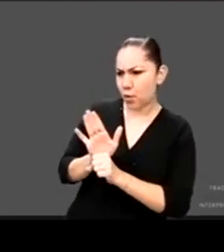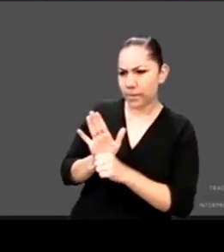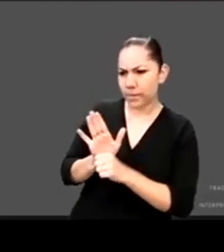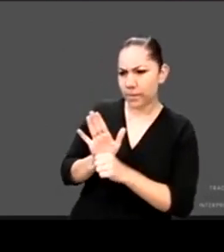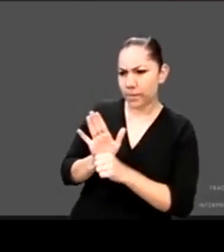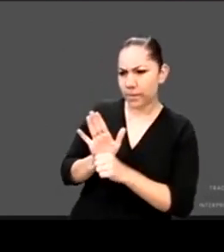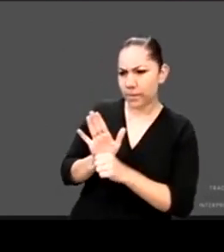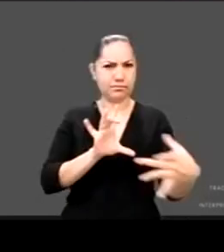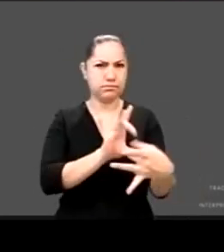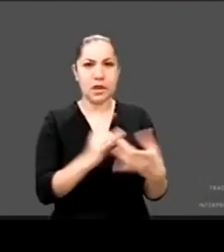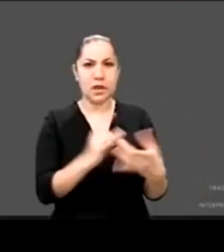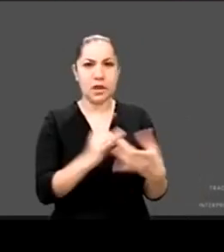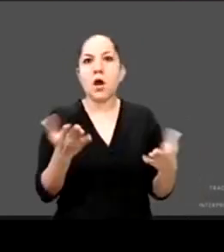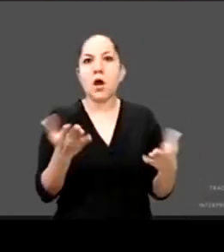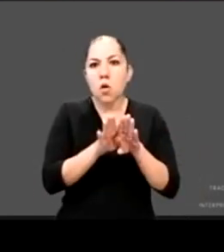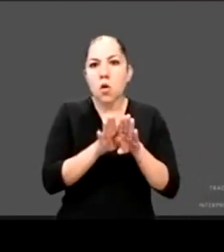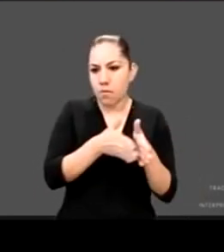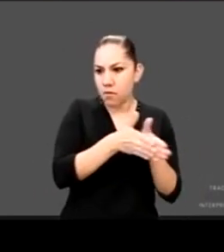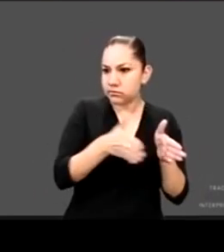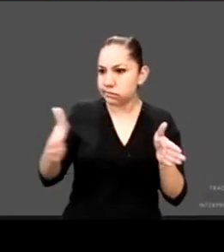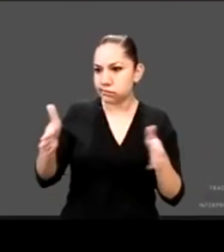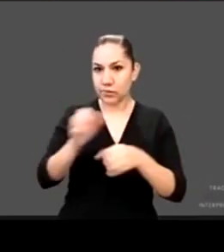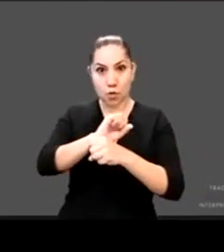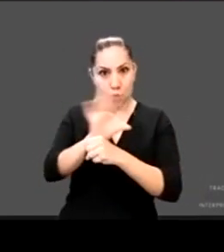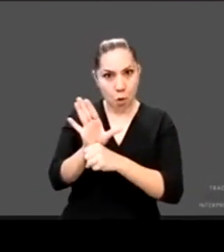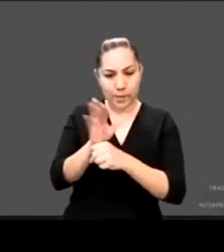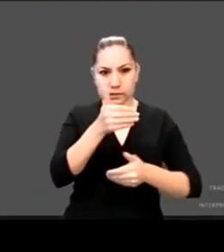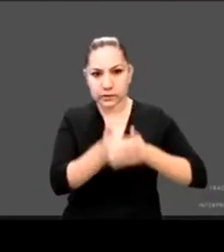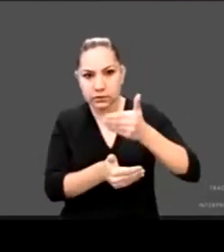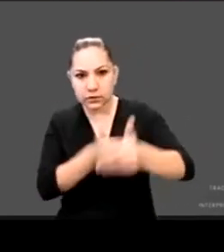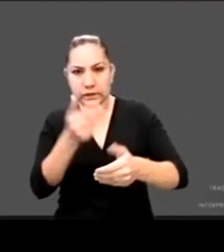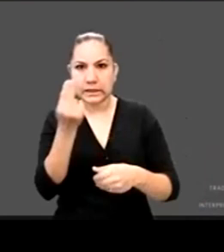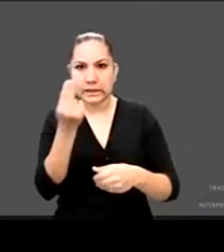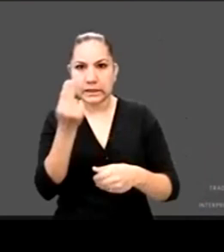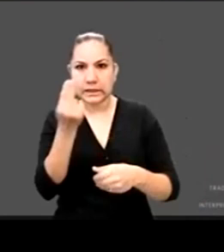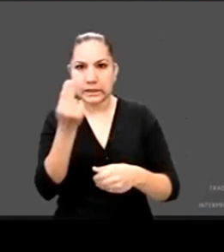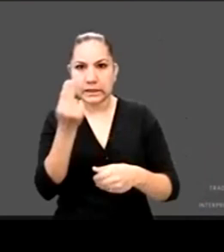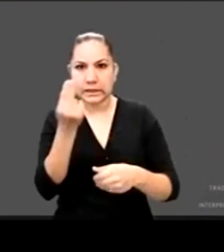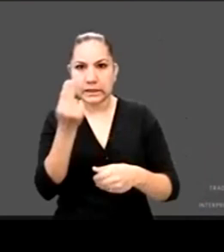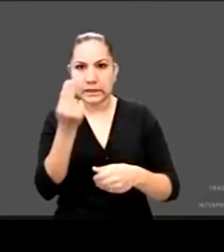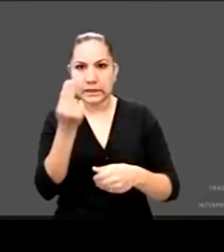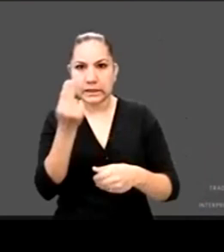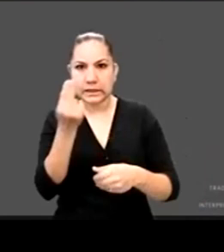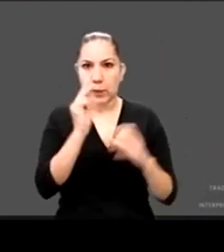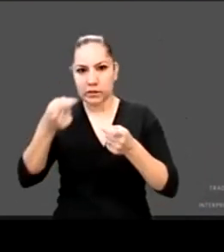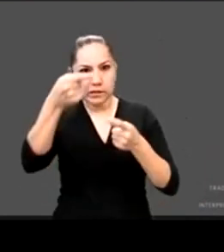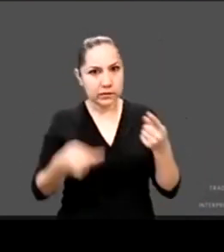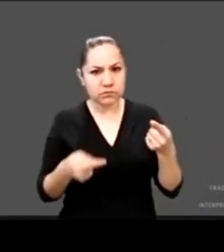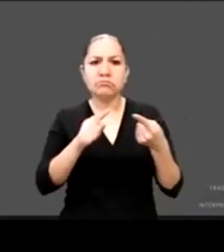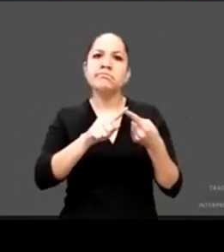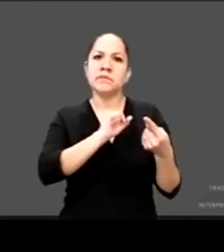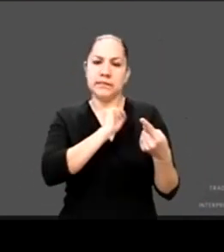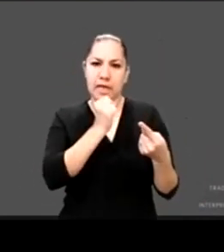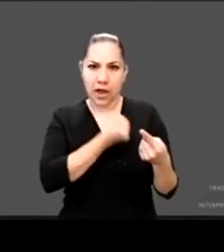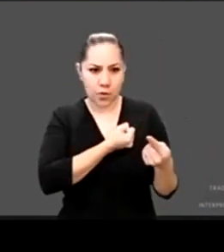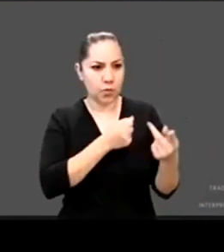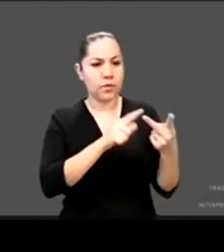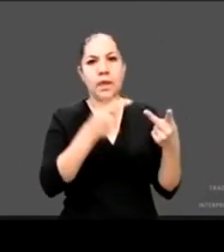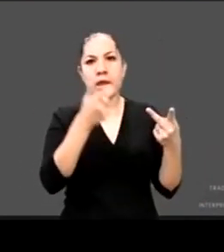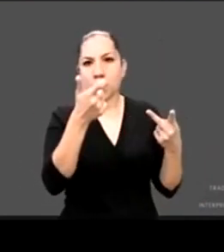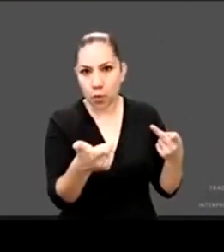que tomar para controlarla. Las repercusiones son en la salud, en la economía, en lo social.